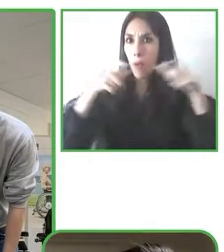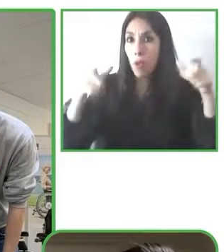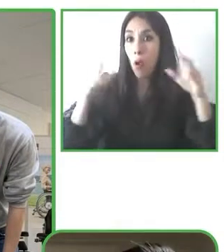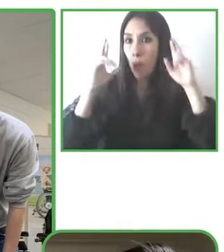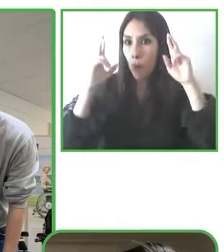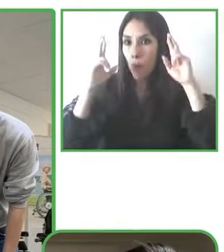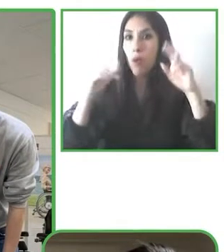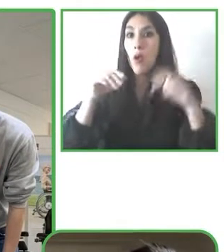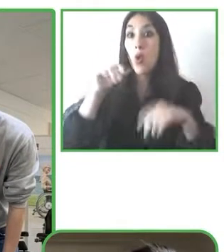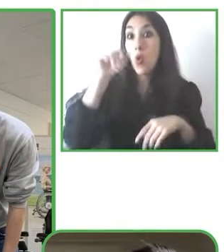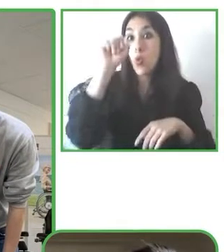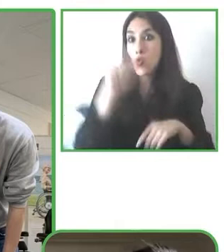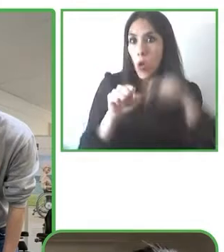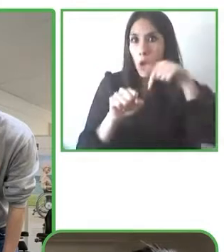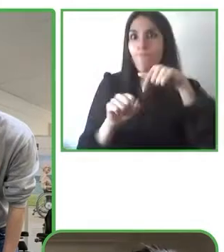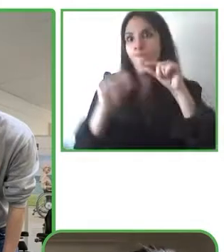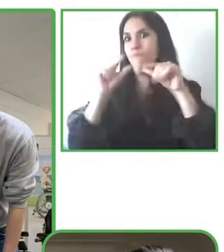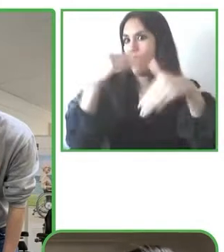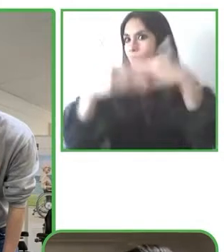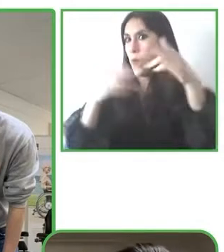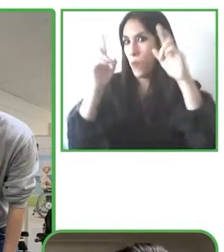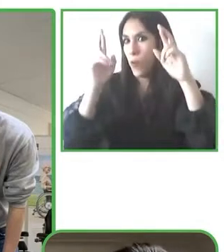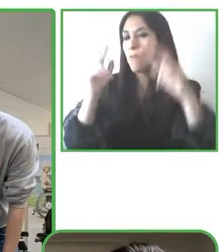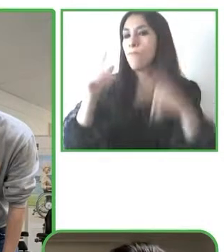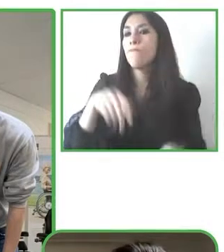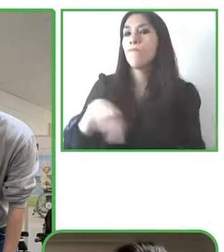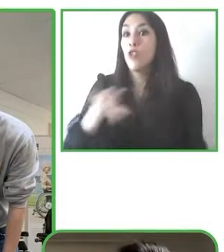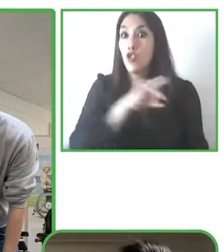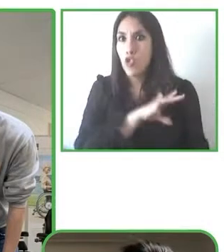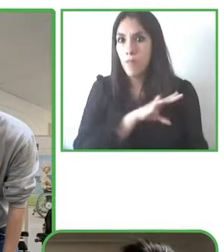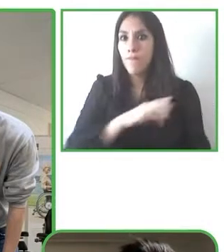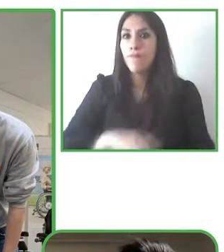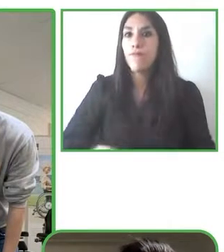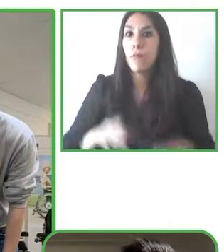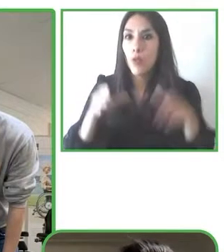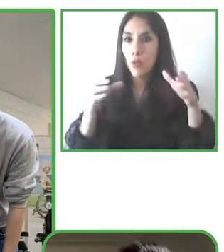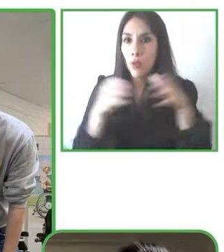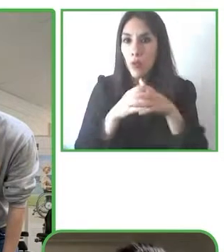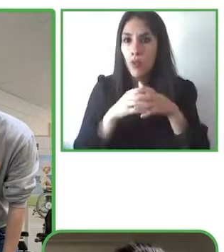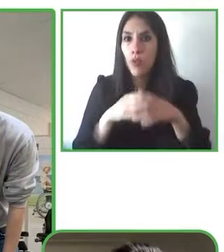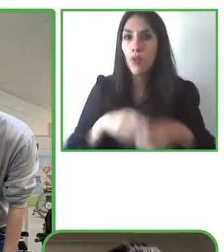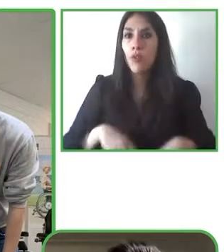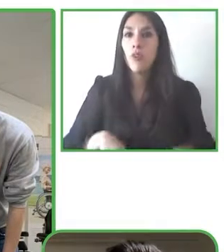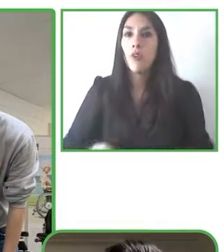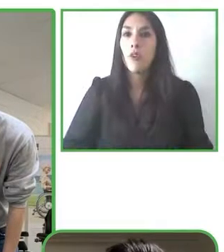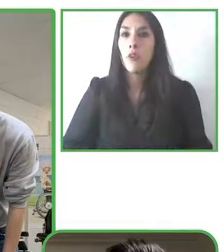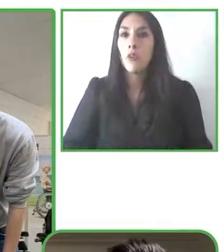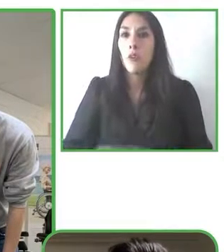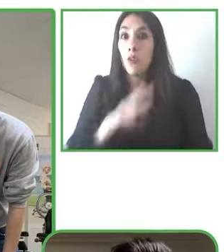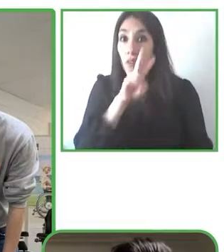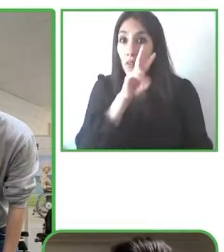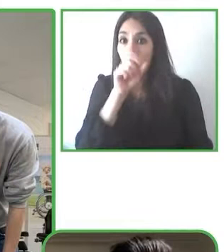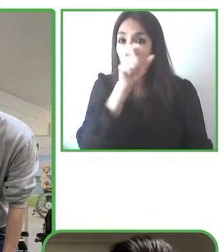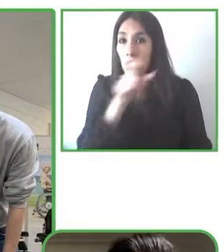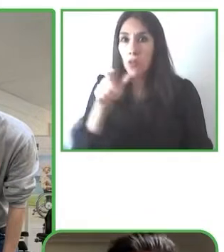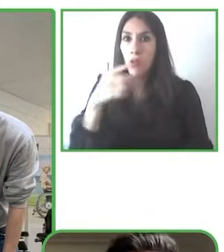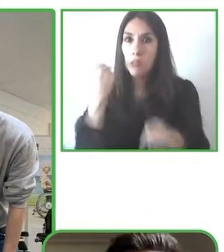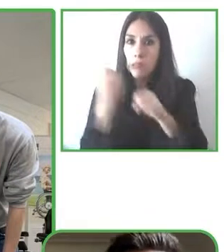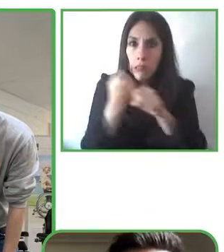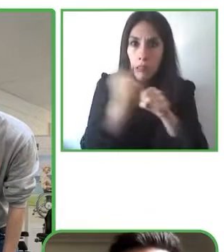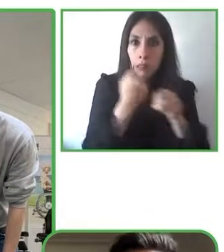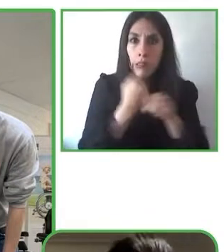equipo, somos alrededor de 20 personas, tenemos personas de la academia, también de la parte clínica de